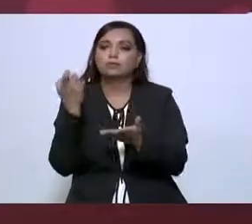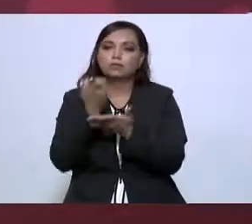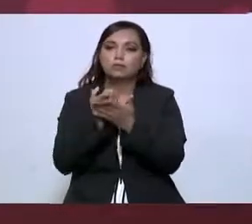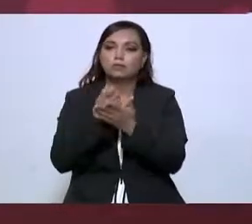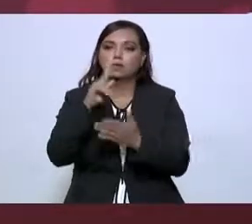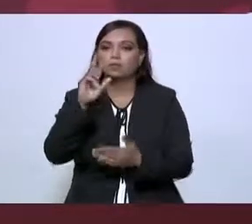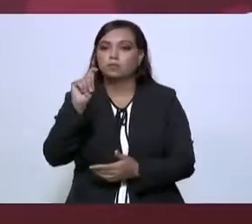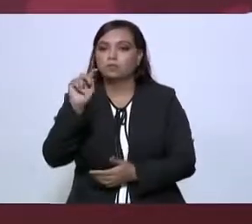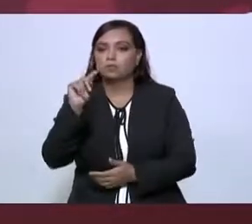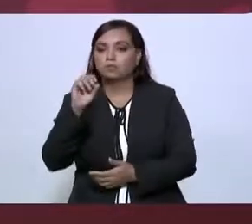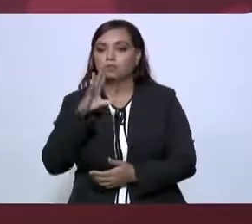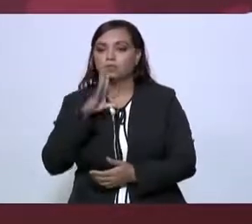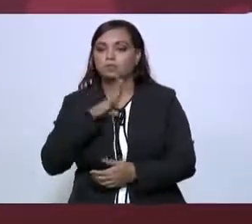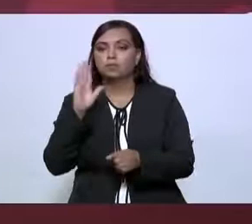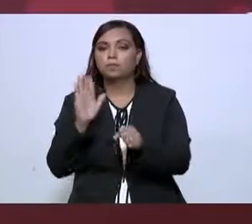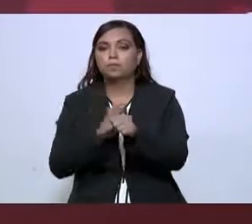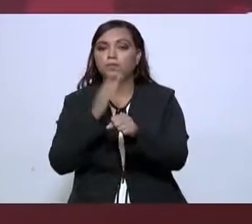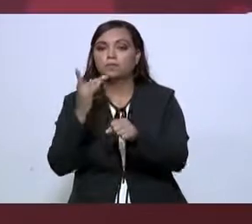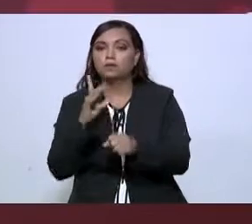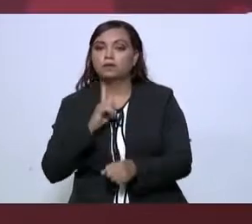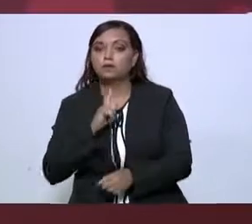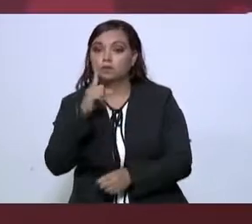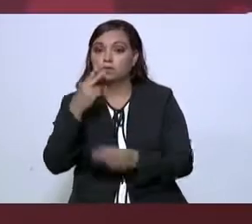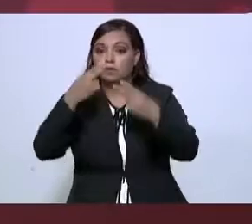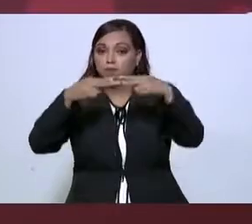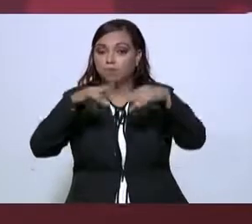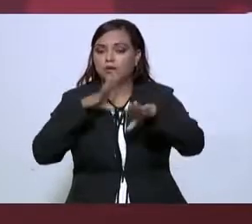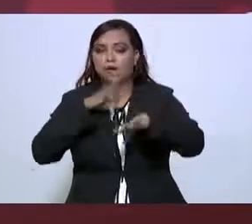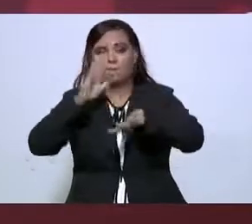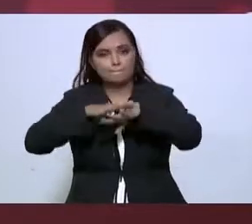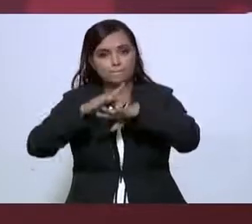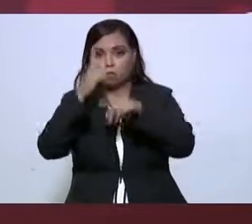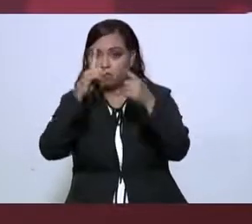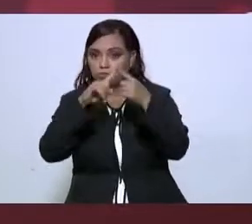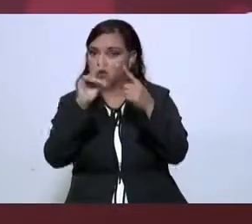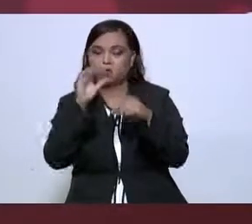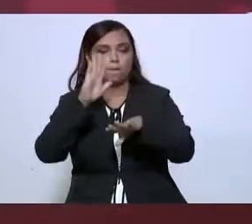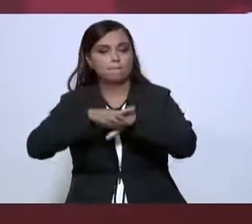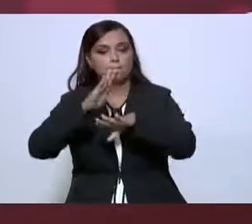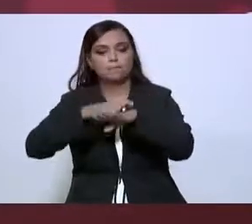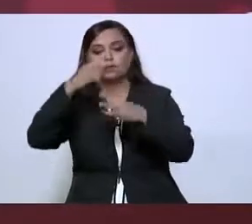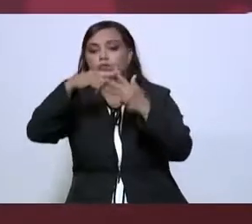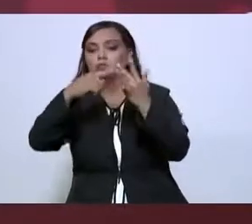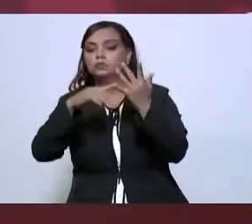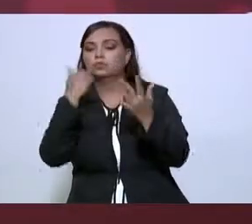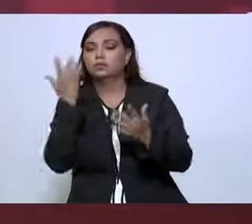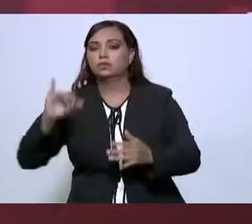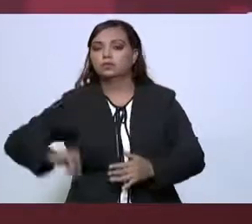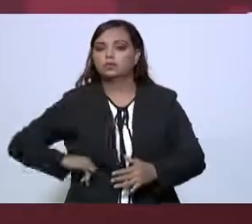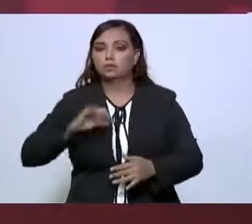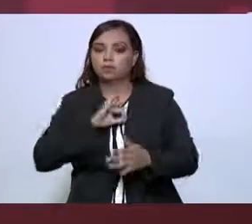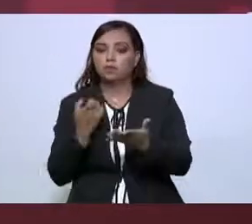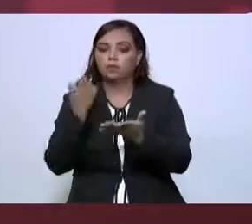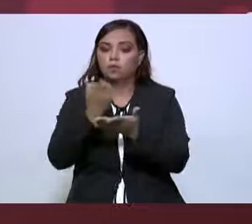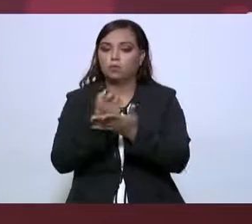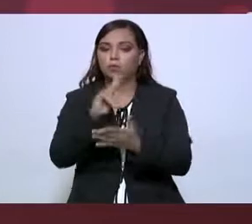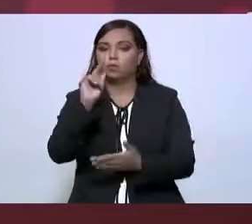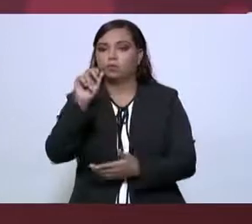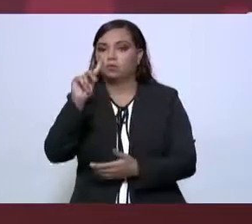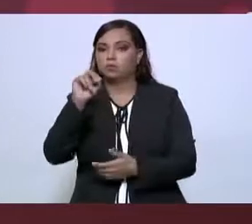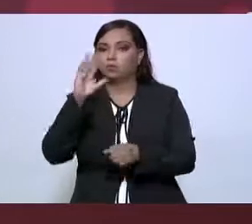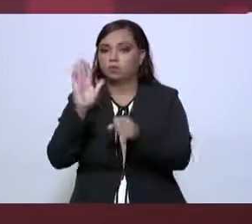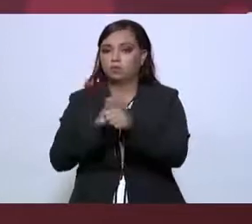en el puerto. Hay, no nada más es una empresa, hay varias empresas que están interesadas en invertir en el puerto, le ven mucho